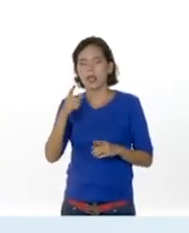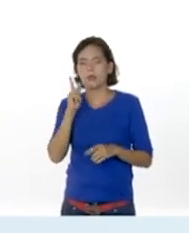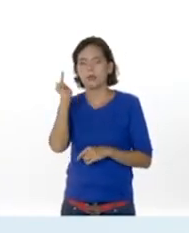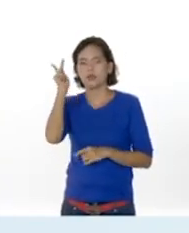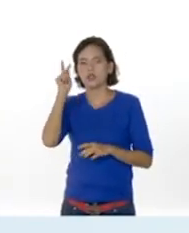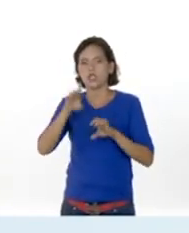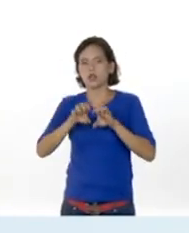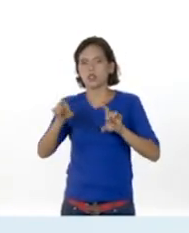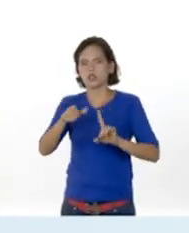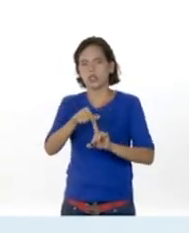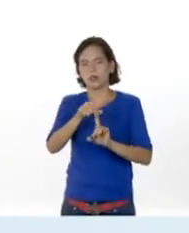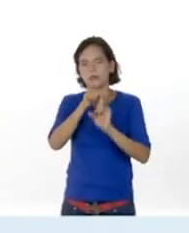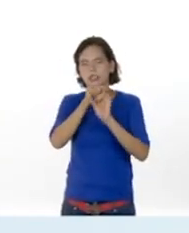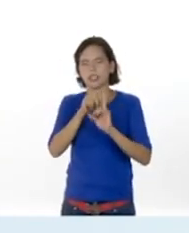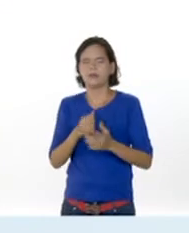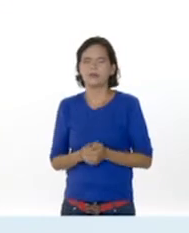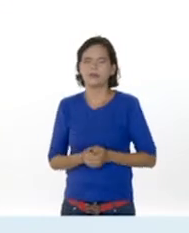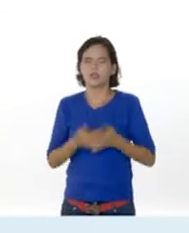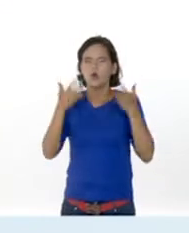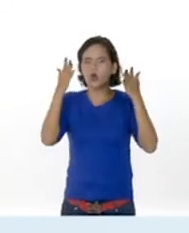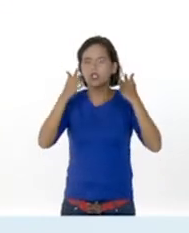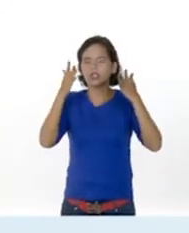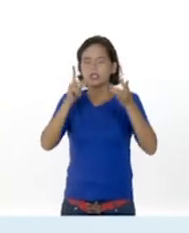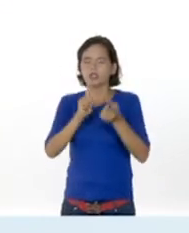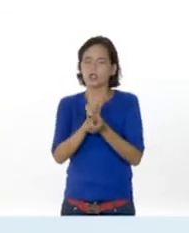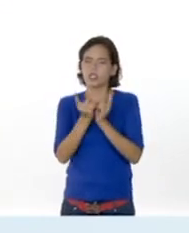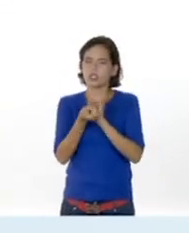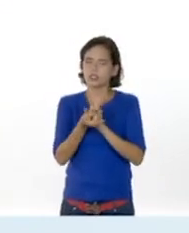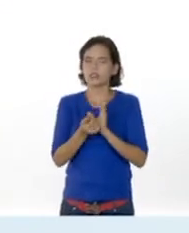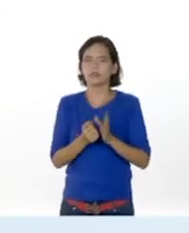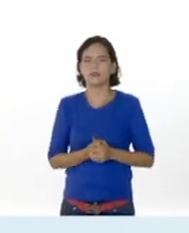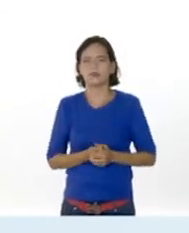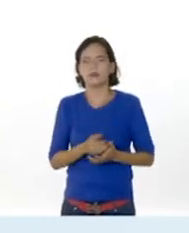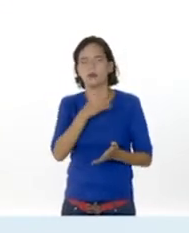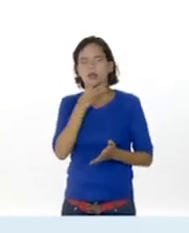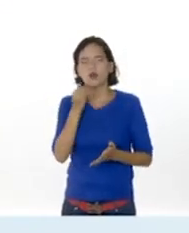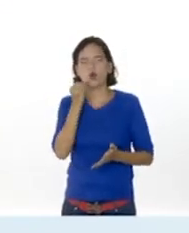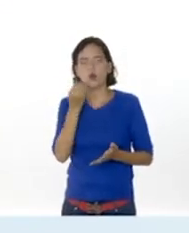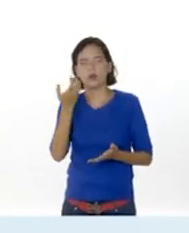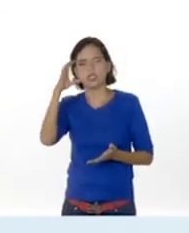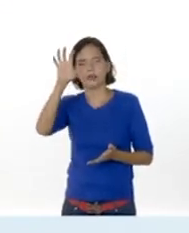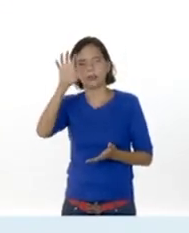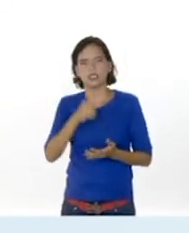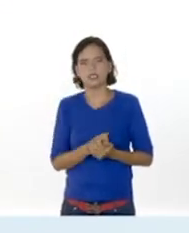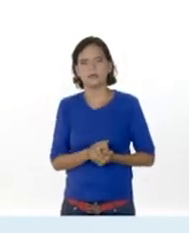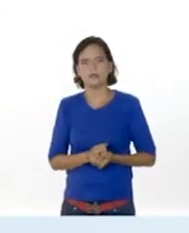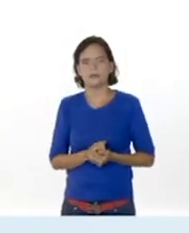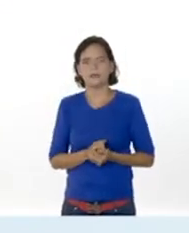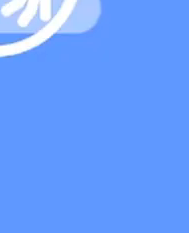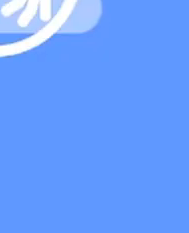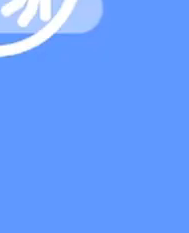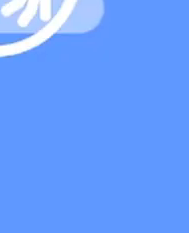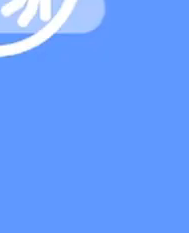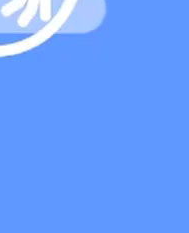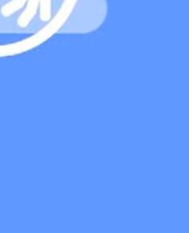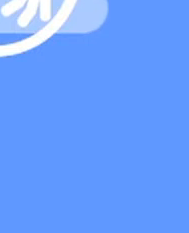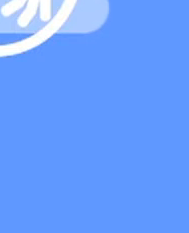Educación Especial, con sus orientaciones de adaptaciones curriculares para los jóvenes y adolescentes de la patria. Bienvenidas.